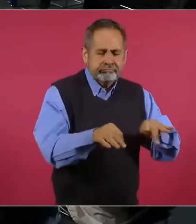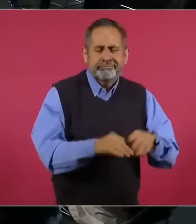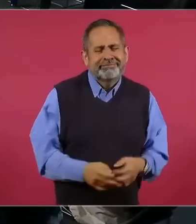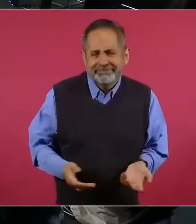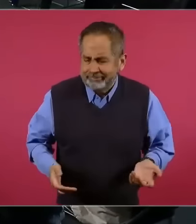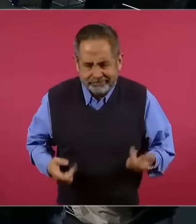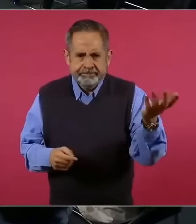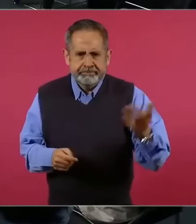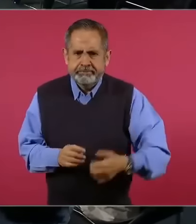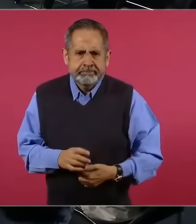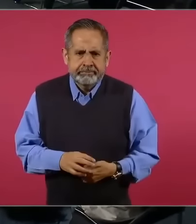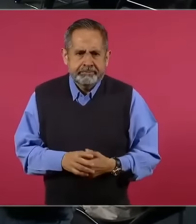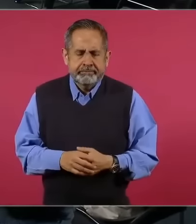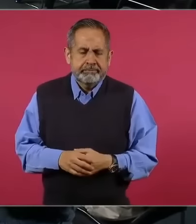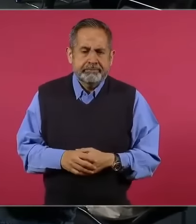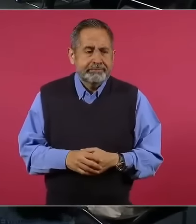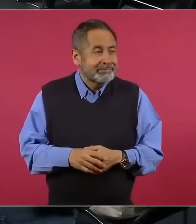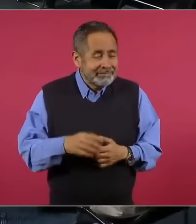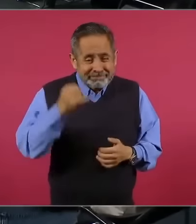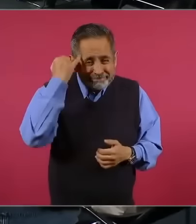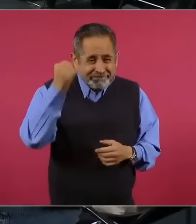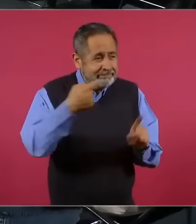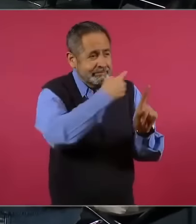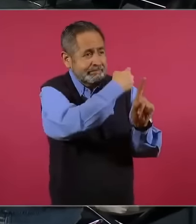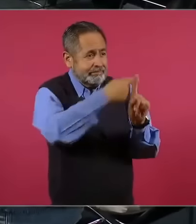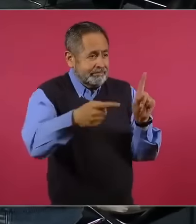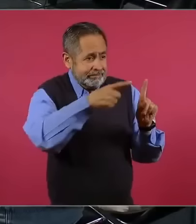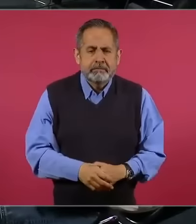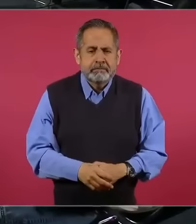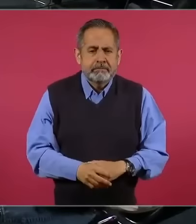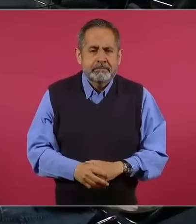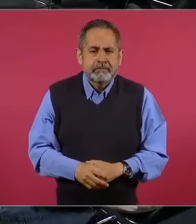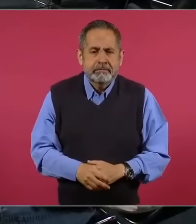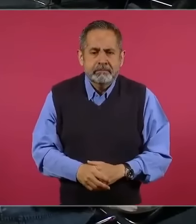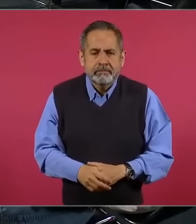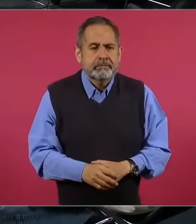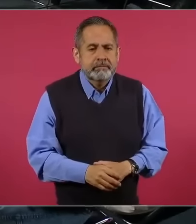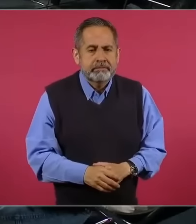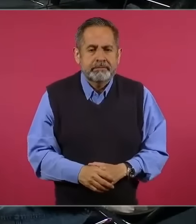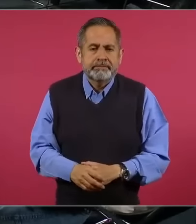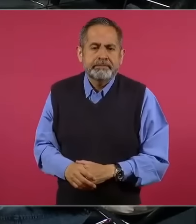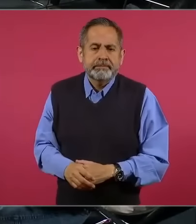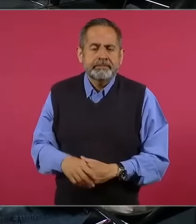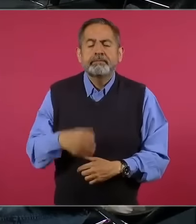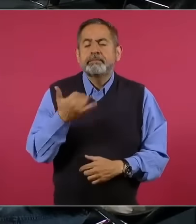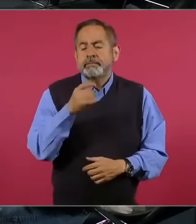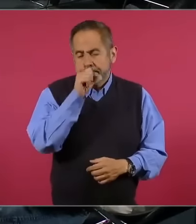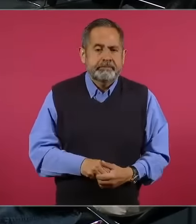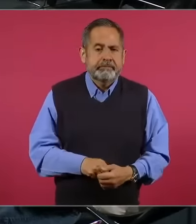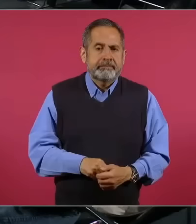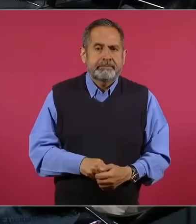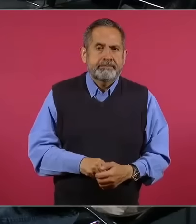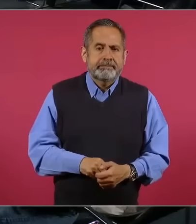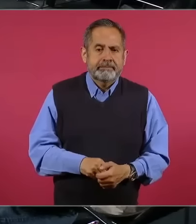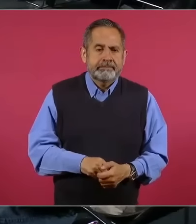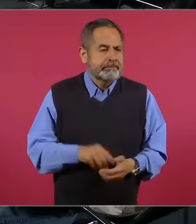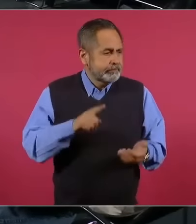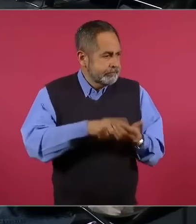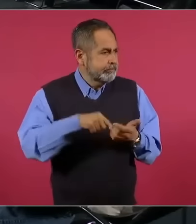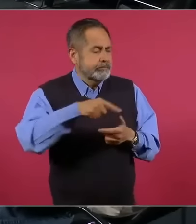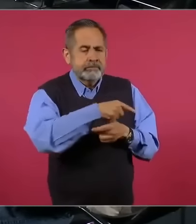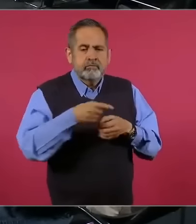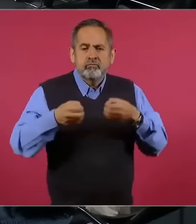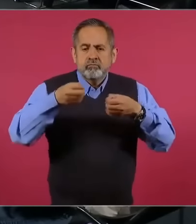poder en donde la mitad de los que trabajan son familiares y lo que hacen los jueces,